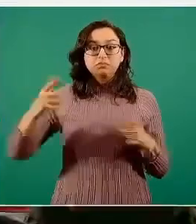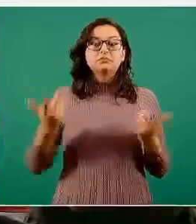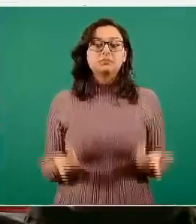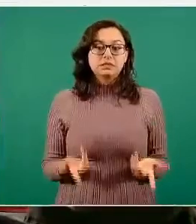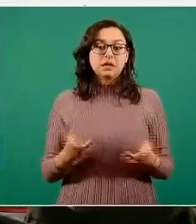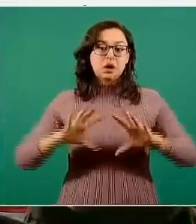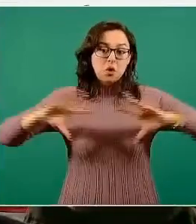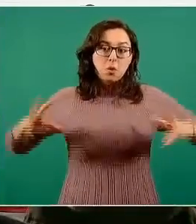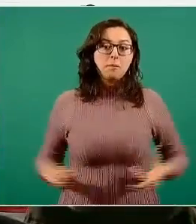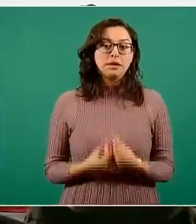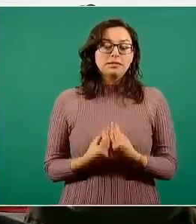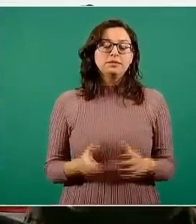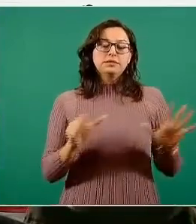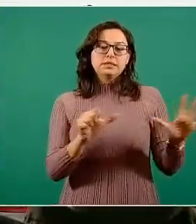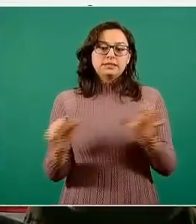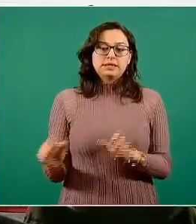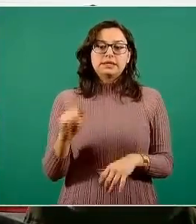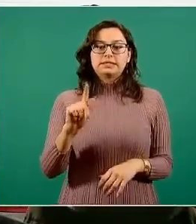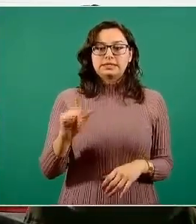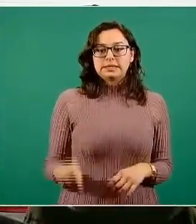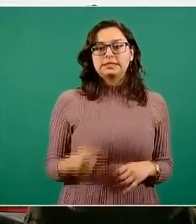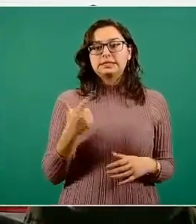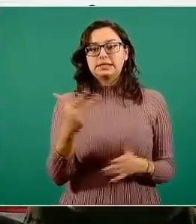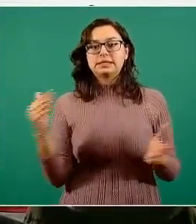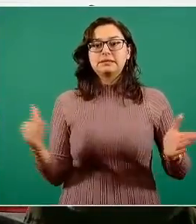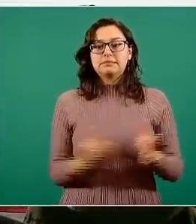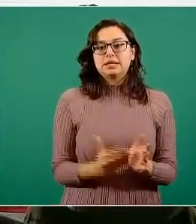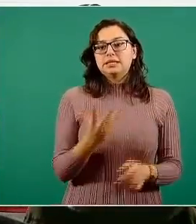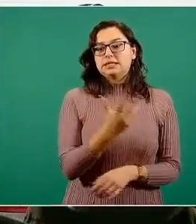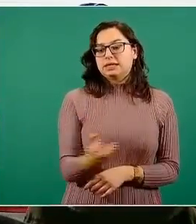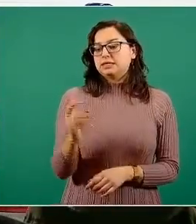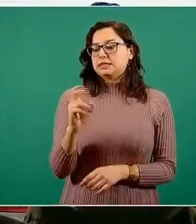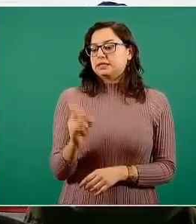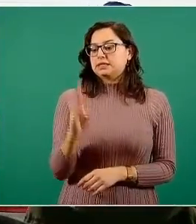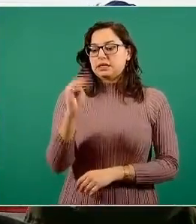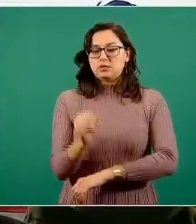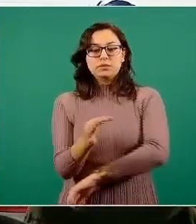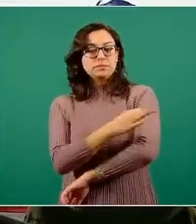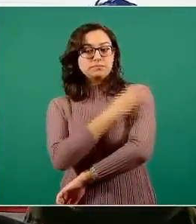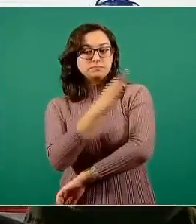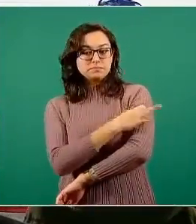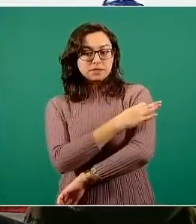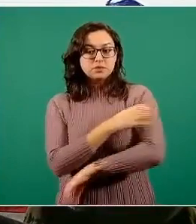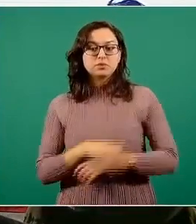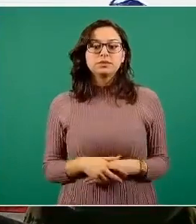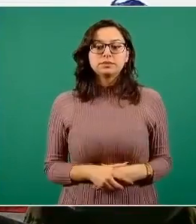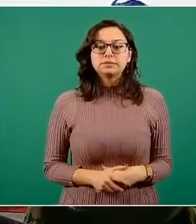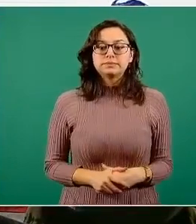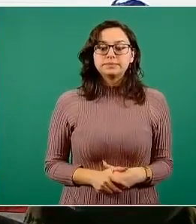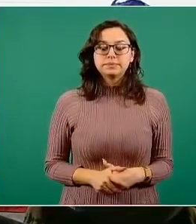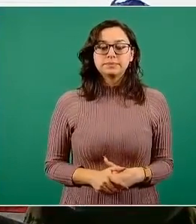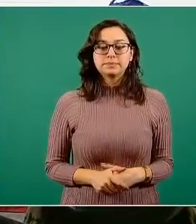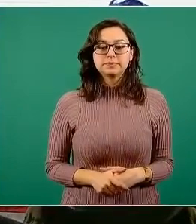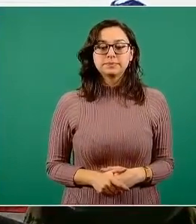siete mil seiscientas quinientas treinta y nueve dosis han sido ya administradas. La siguiente, por favor.